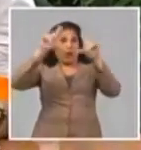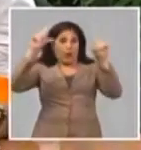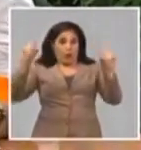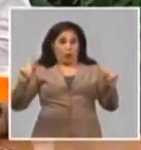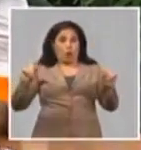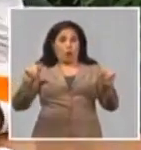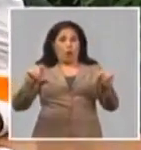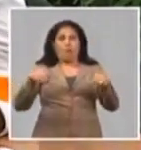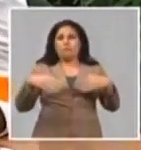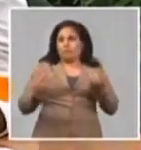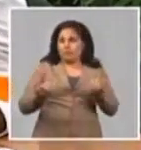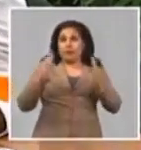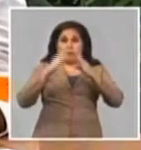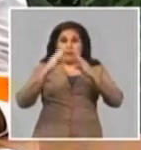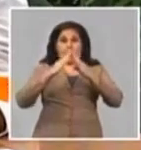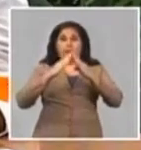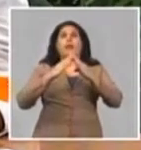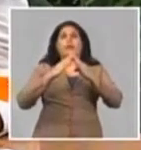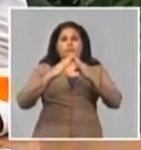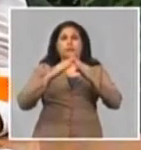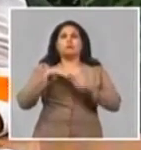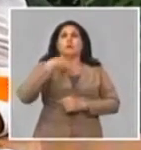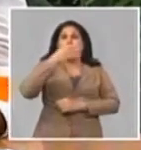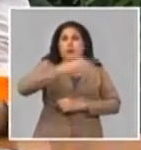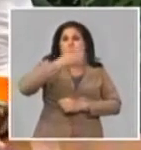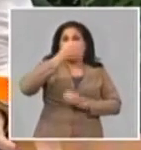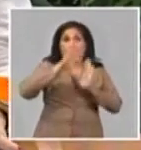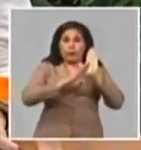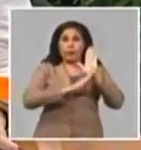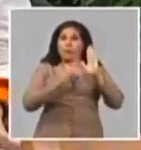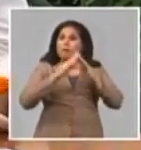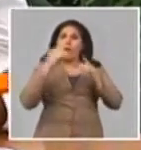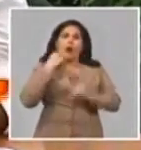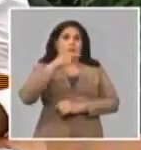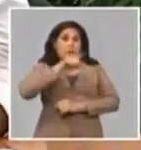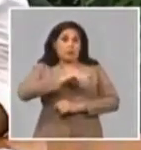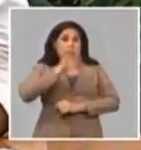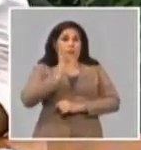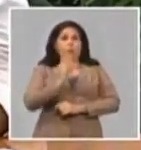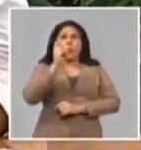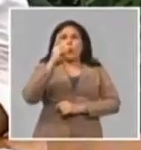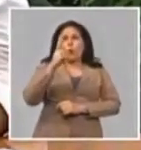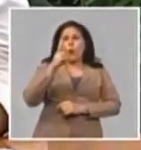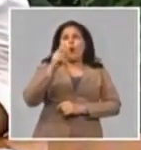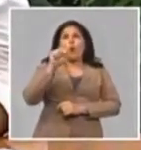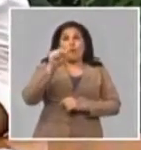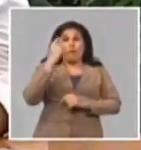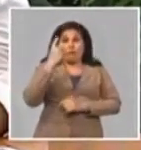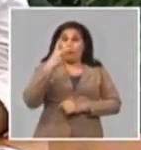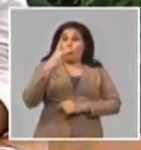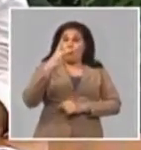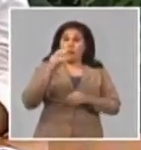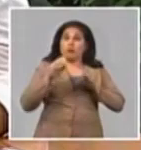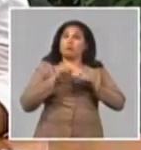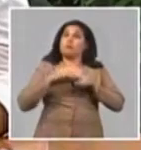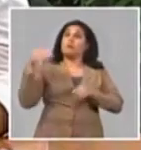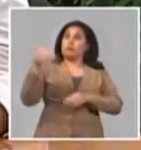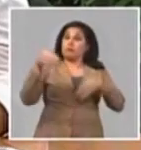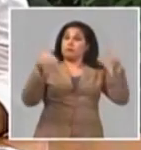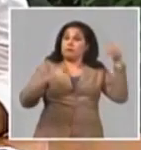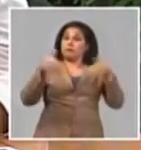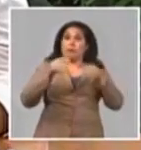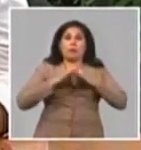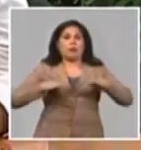El programa La Vivienda, tengo que decir que, bueno, el año pasado estuvimos en dos oportunidades aquí con ustedes. Estuvimos